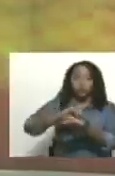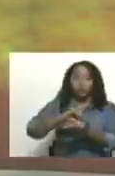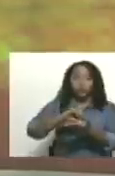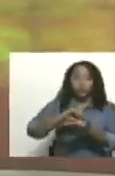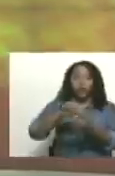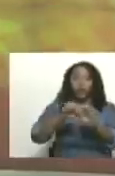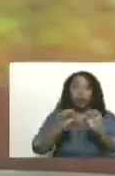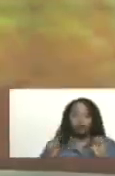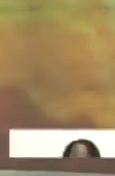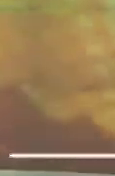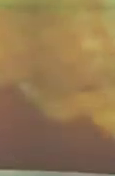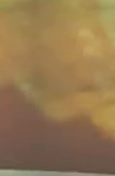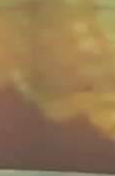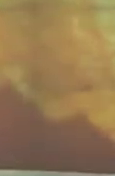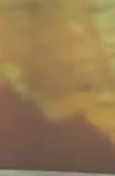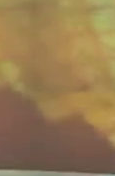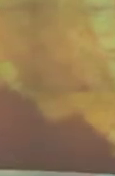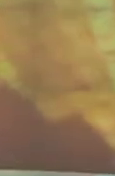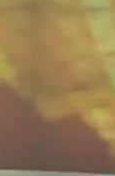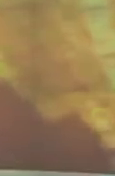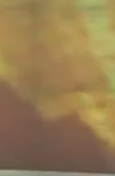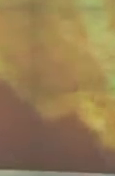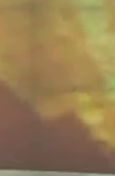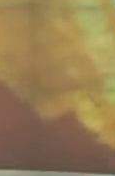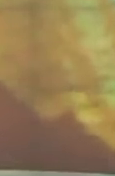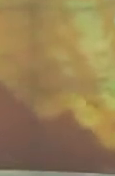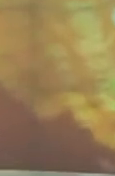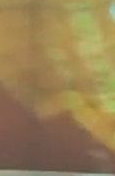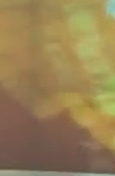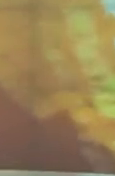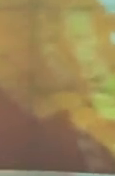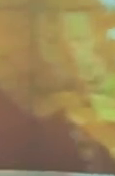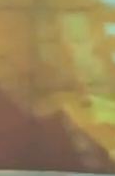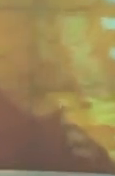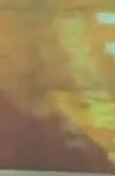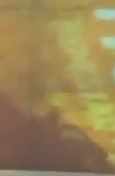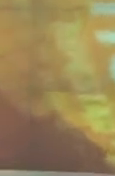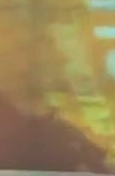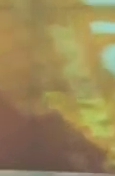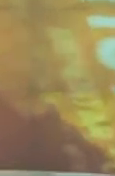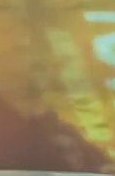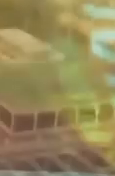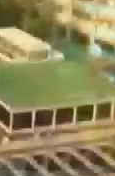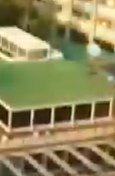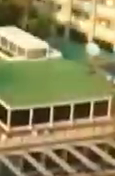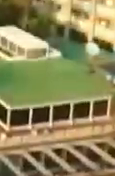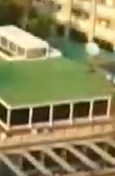Pero a esta hora vamos directo con la actividad presidencial desde el Palacio de Miraflores. Veamos.